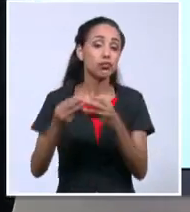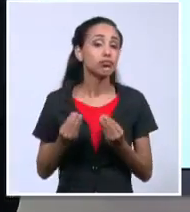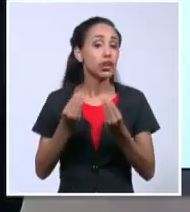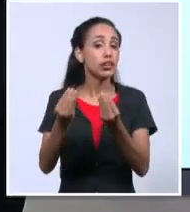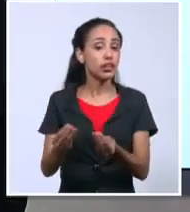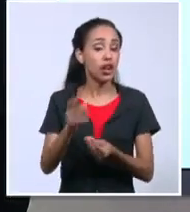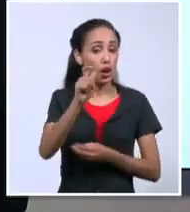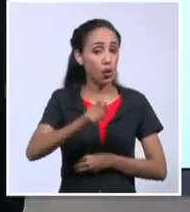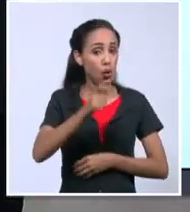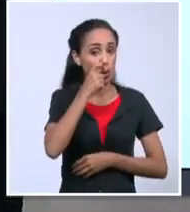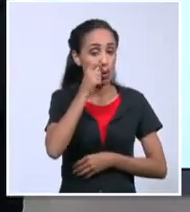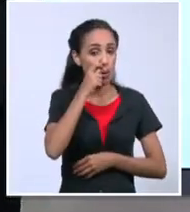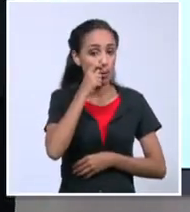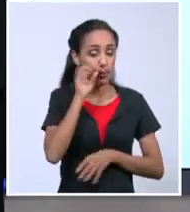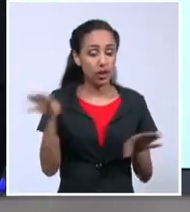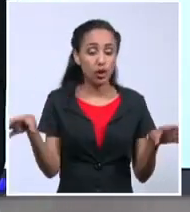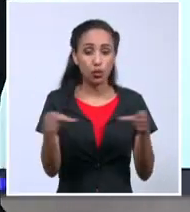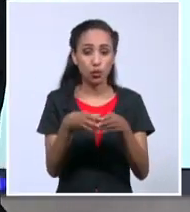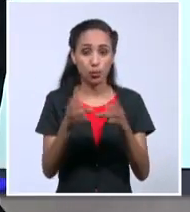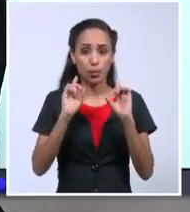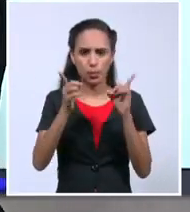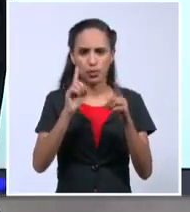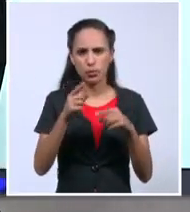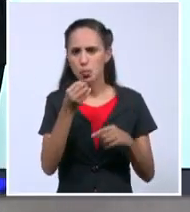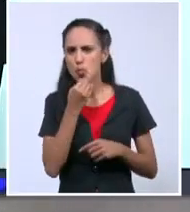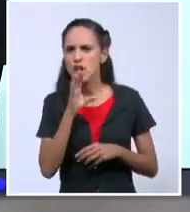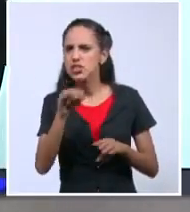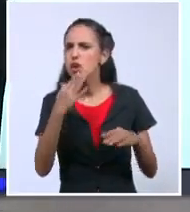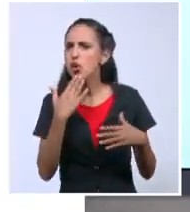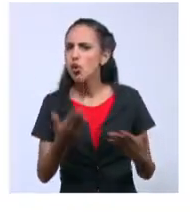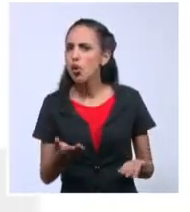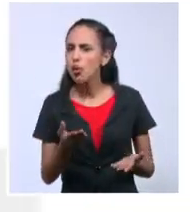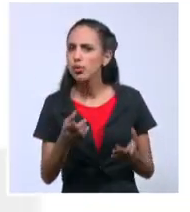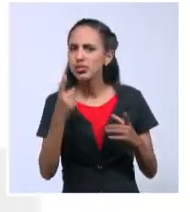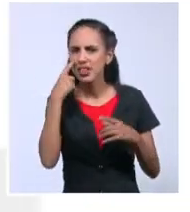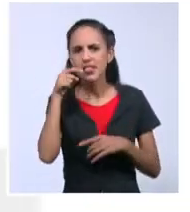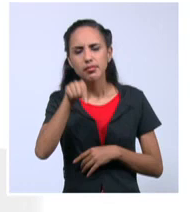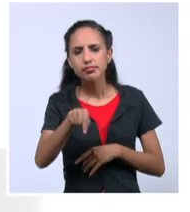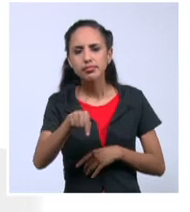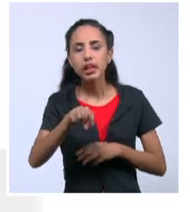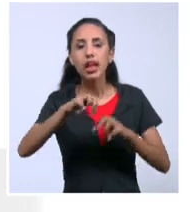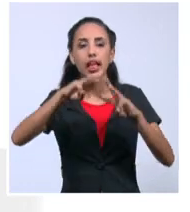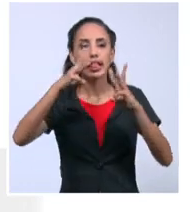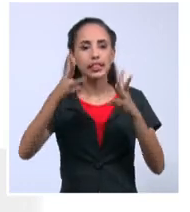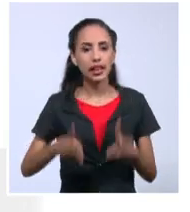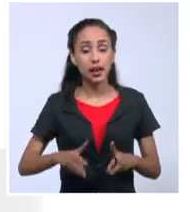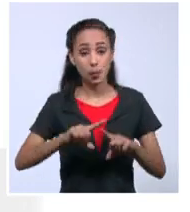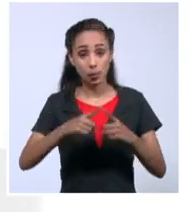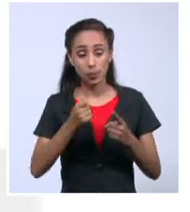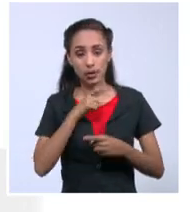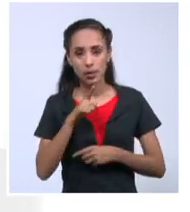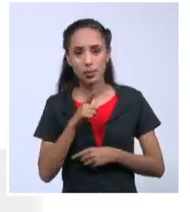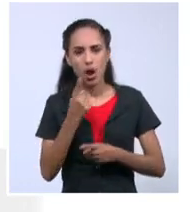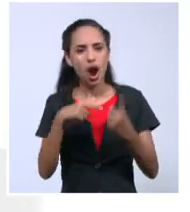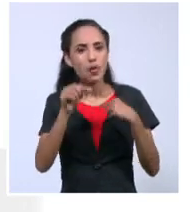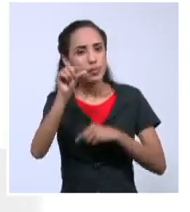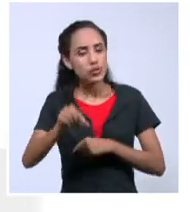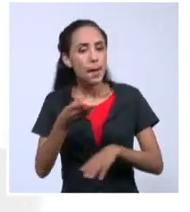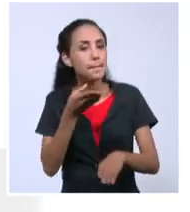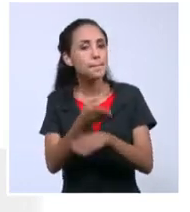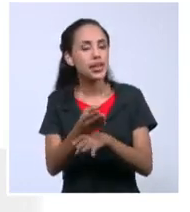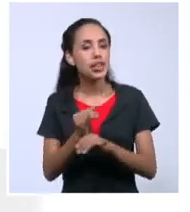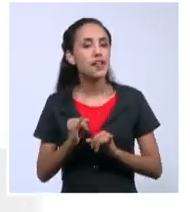a Orlando y a su directorio. Usted podrá decir, pero ¿cómo es que aparece eso en Internet? Miren, aparece porque si alguien pide esa información